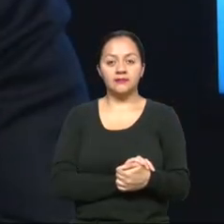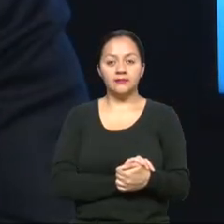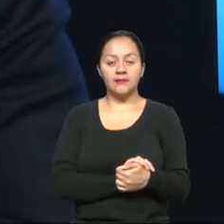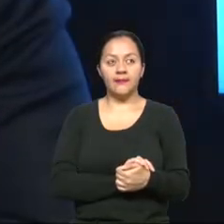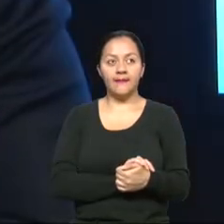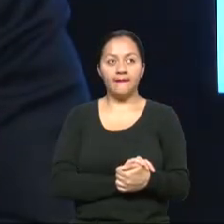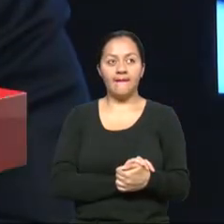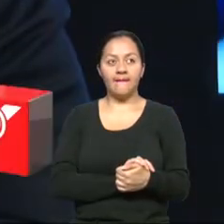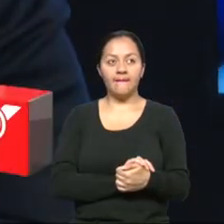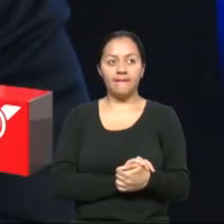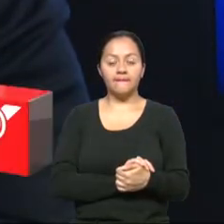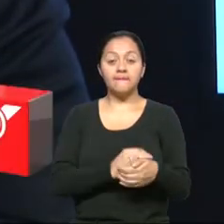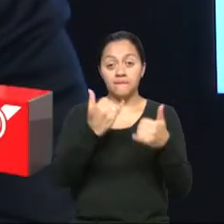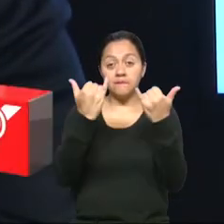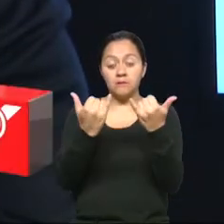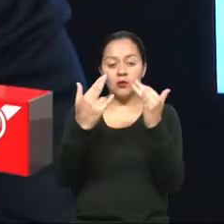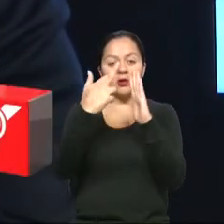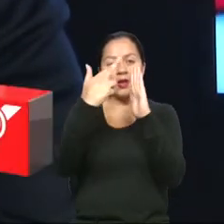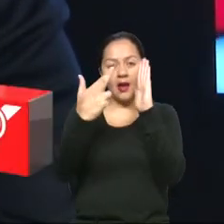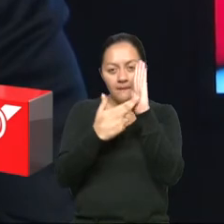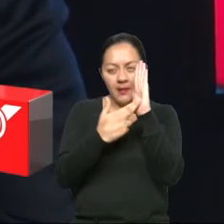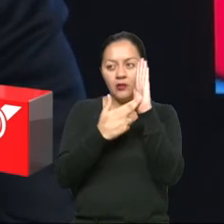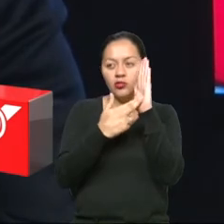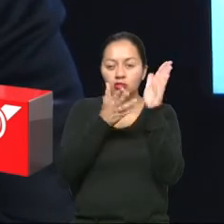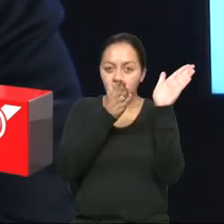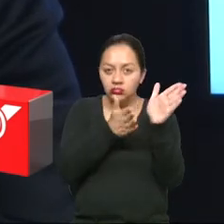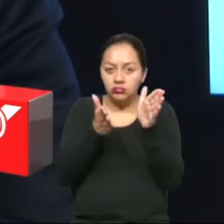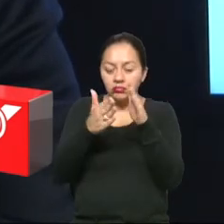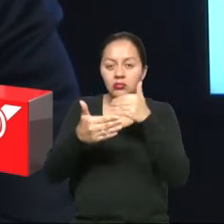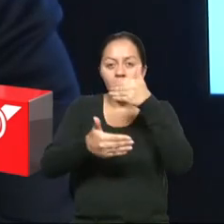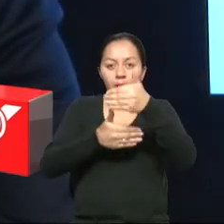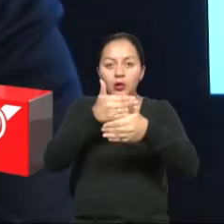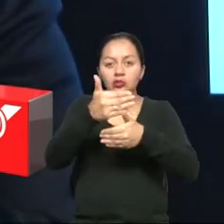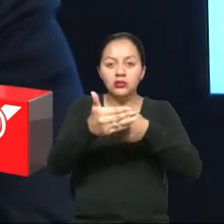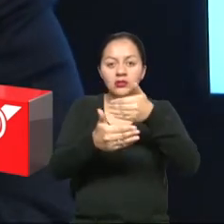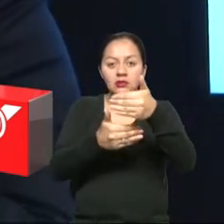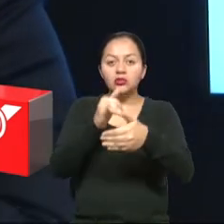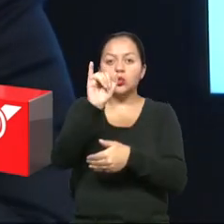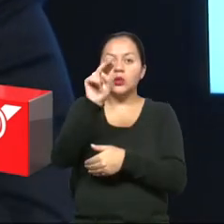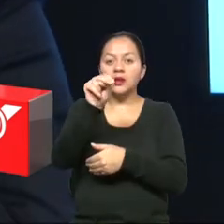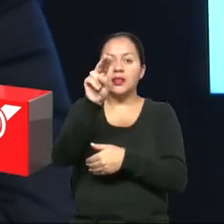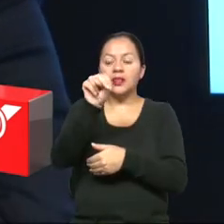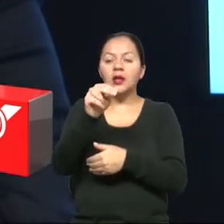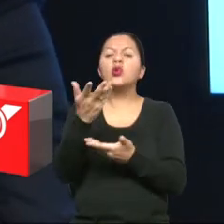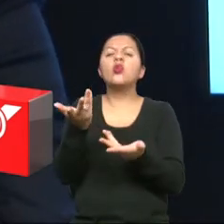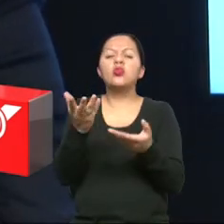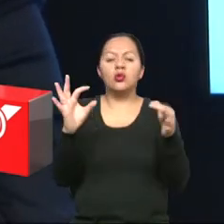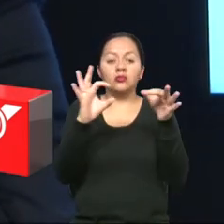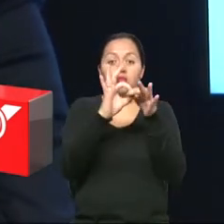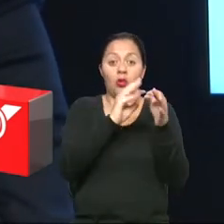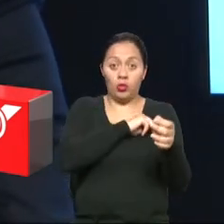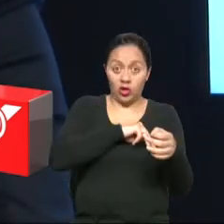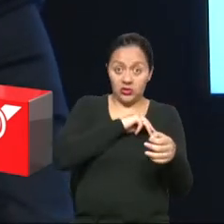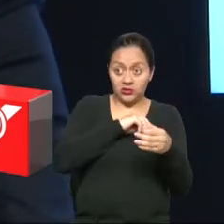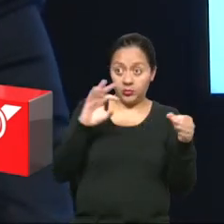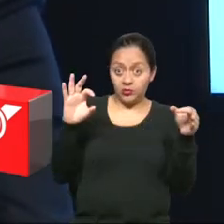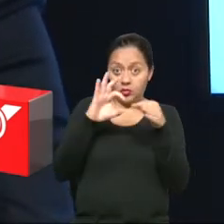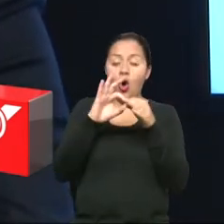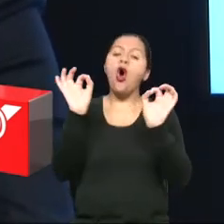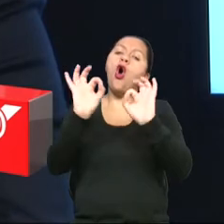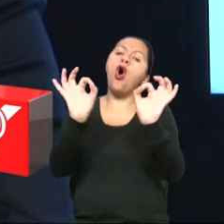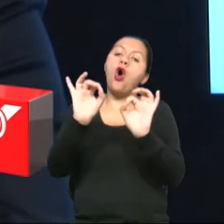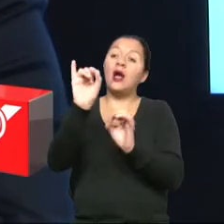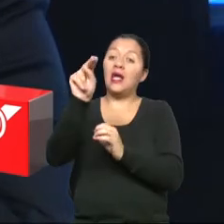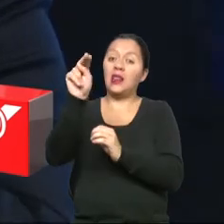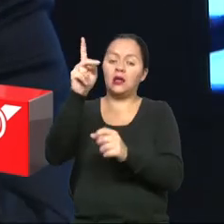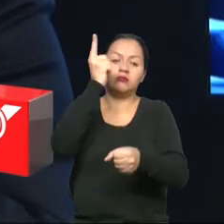se van dando en proceso en coordinación con el INE? O meramente adoptamos las